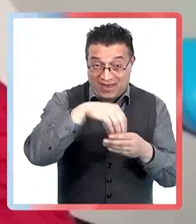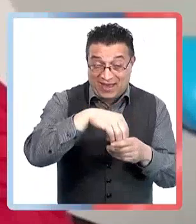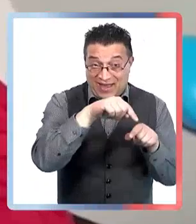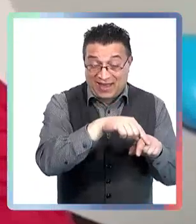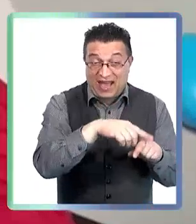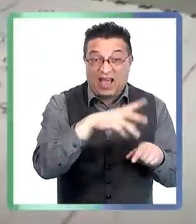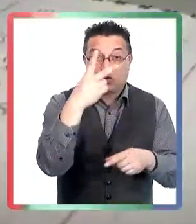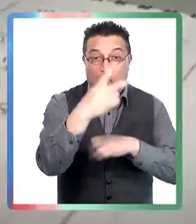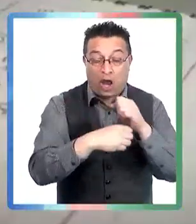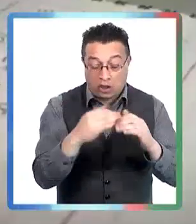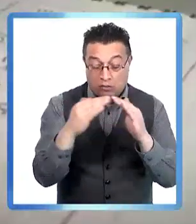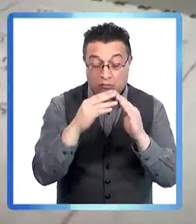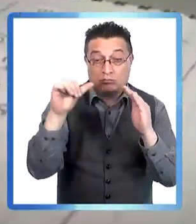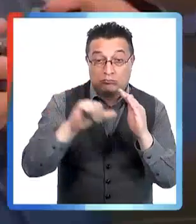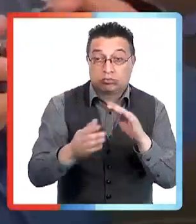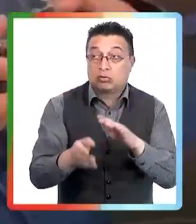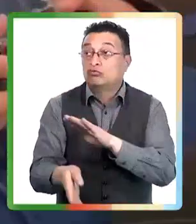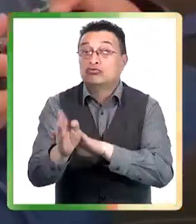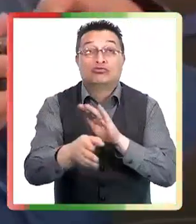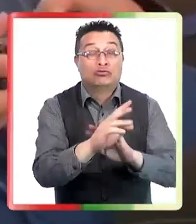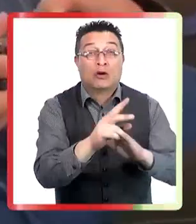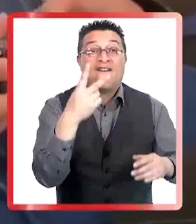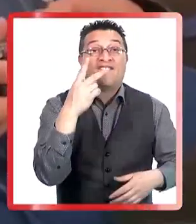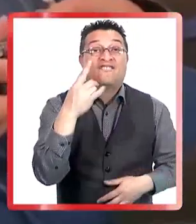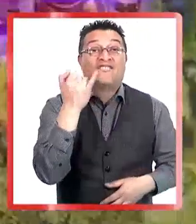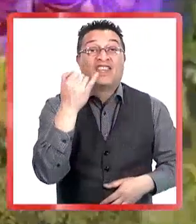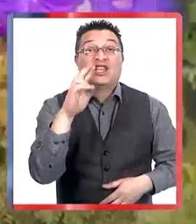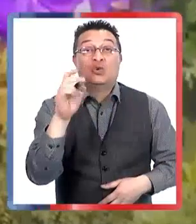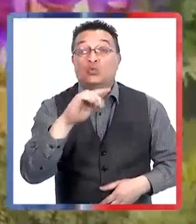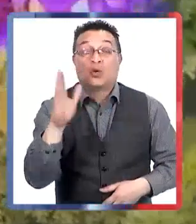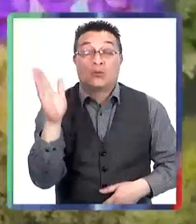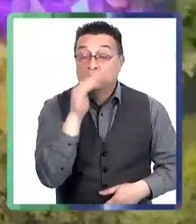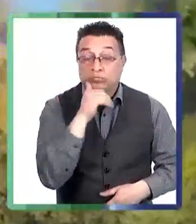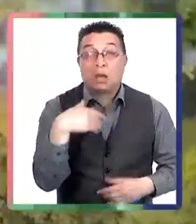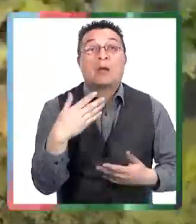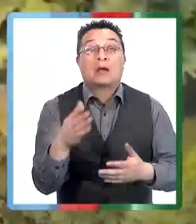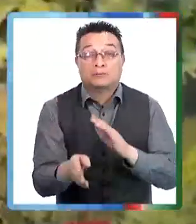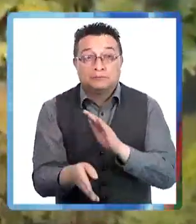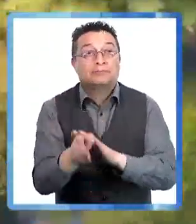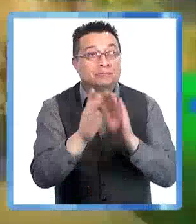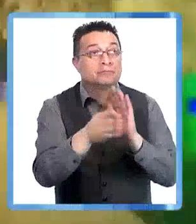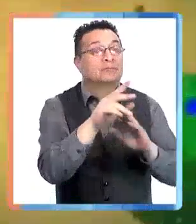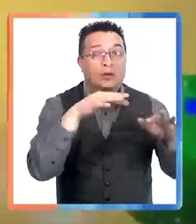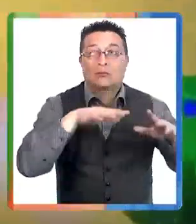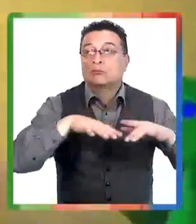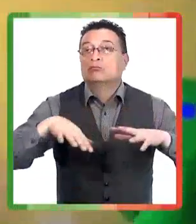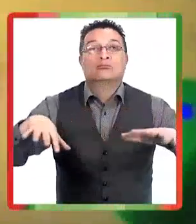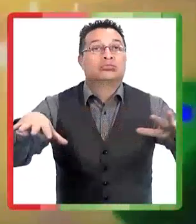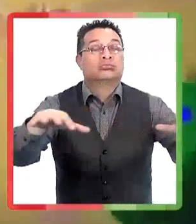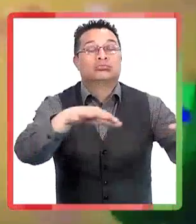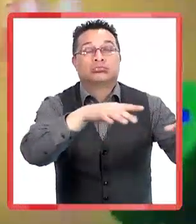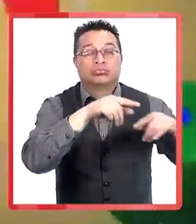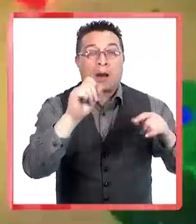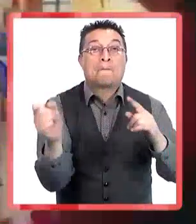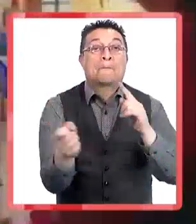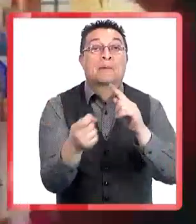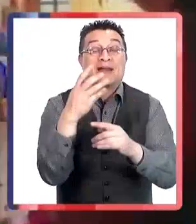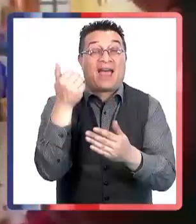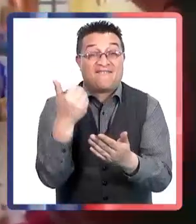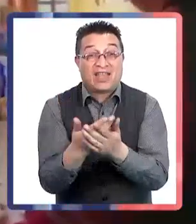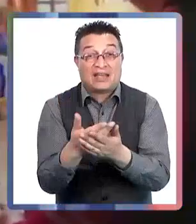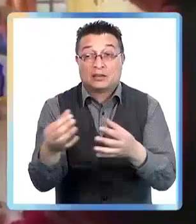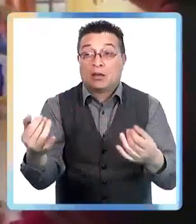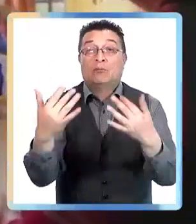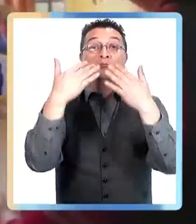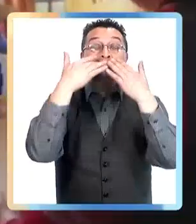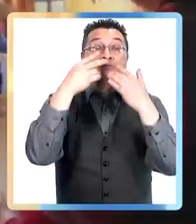primera vez a la infección viral, hicieron lo que nosotros llamamos la prima infección, que es la primera vez que un ser humano se enfrenta a un virus, hace la infección